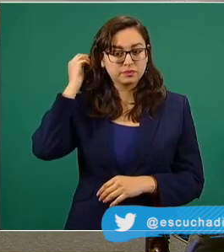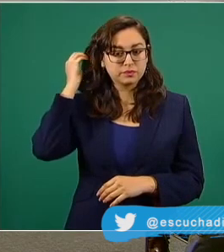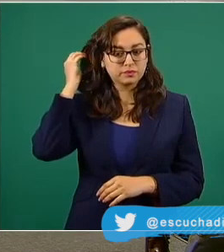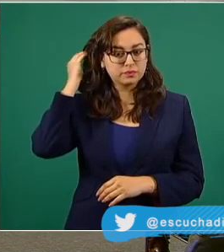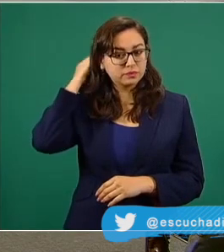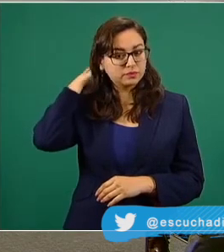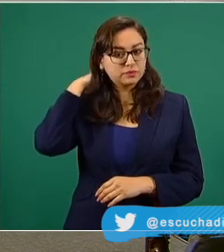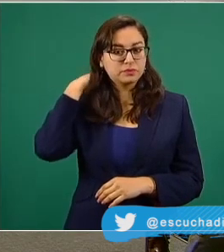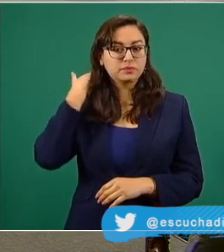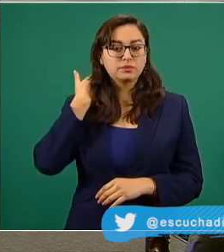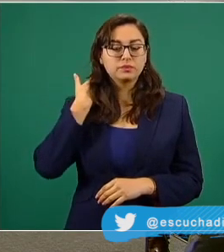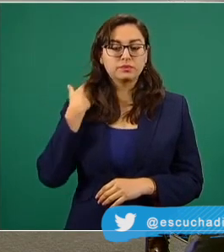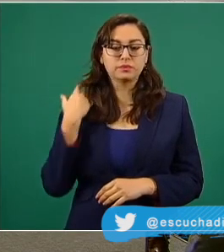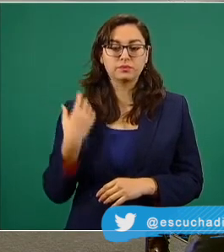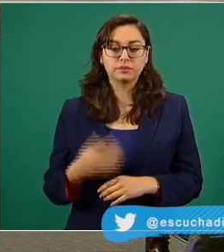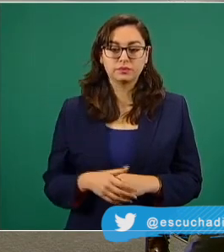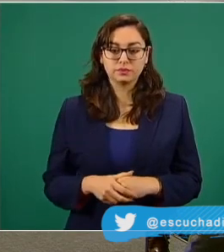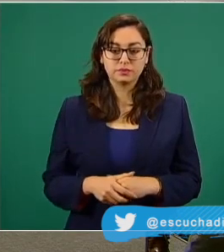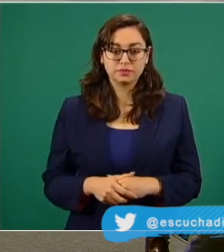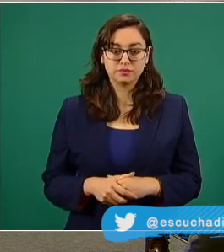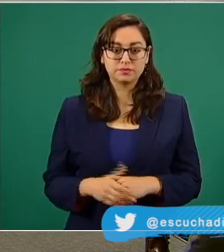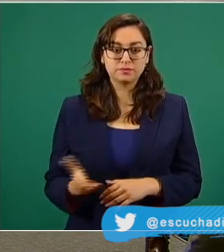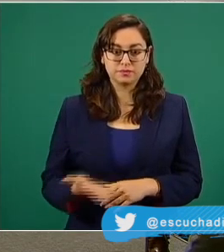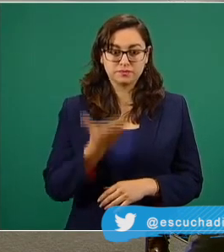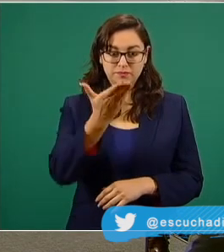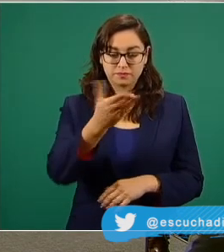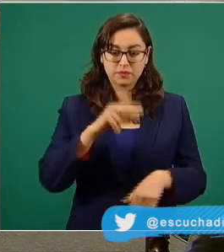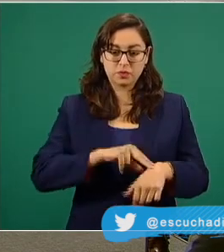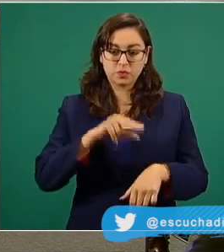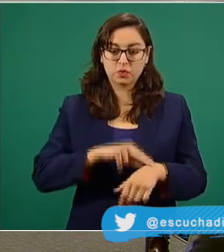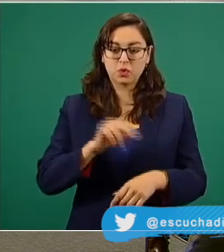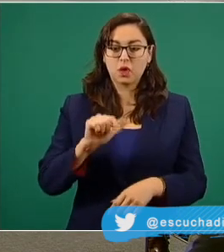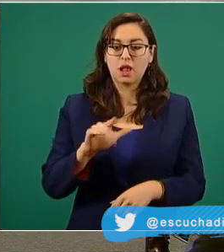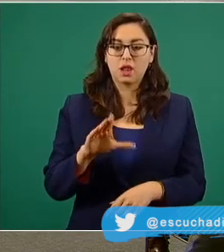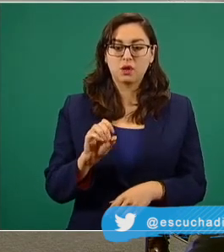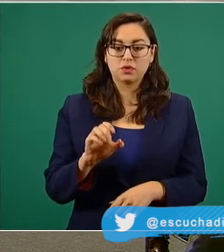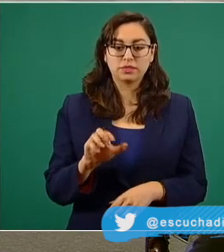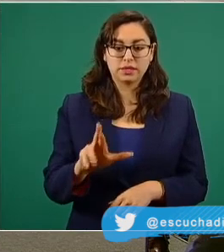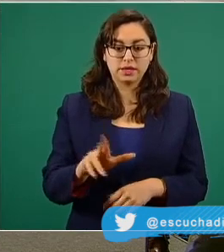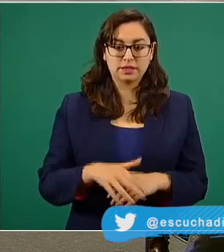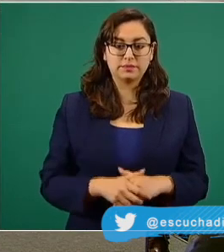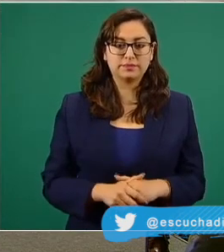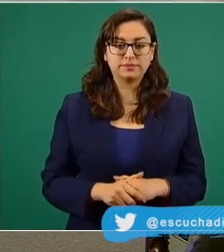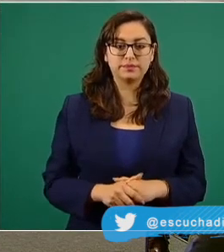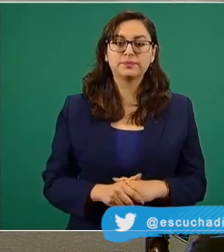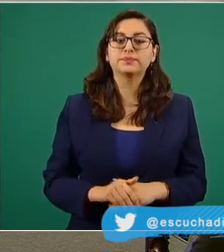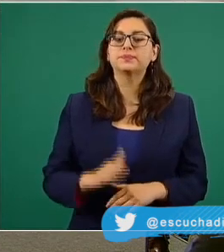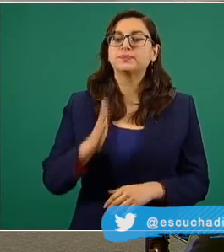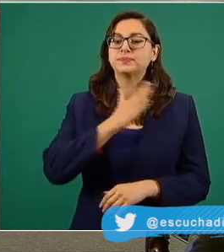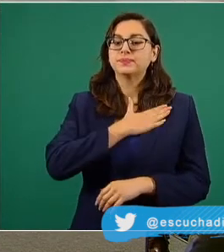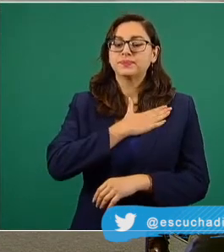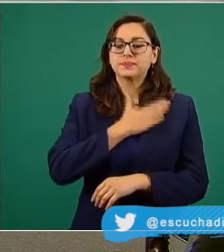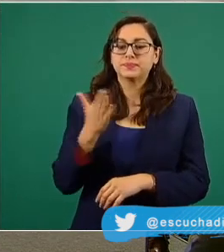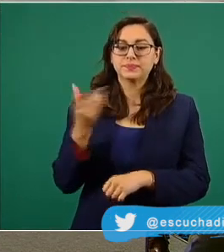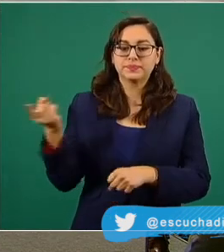Adelante, doctor Alcocer. Muy buenos días, muy buenos días.